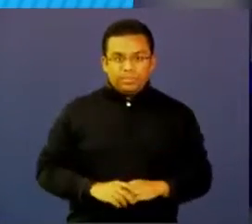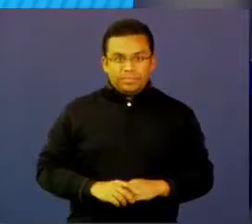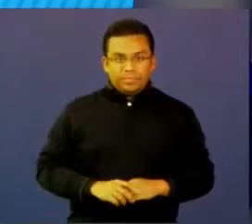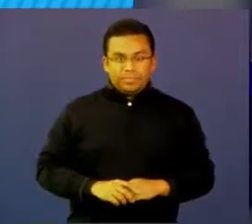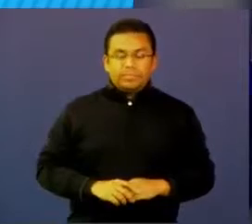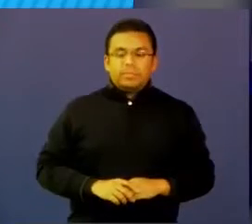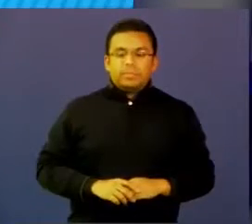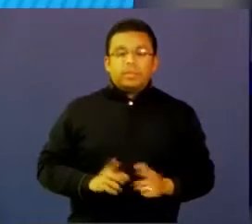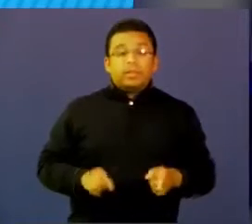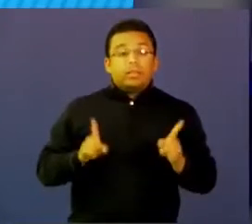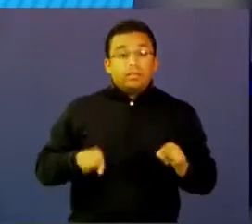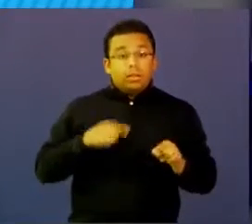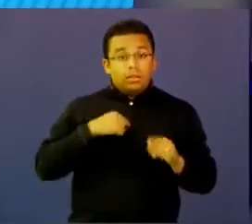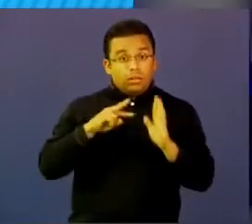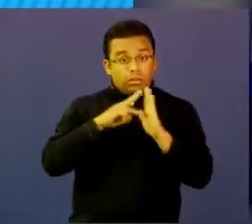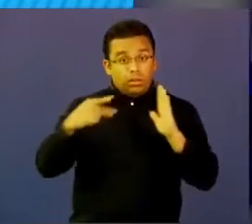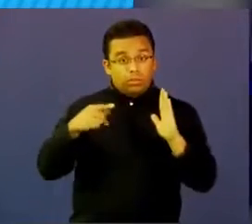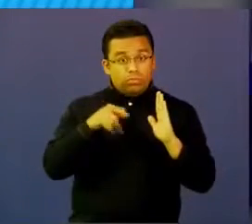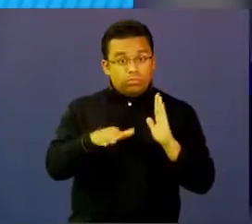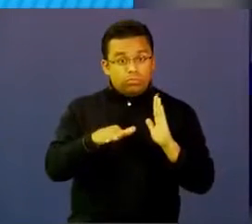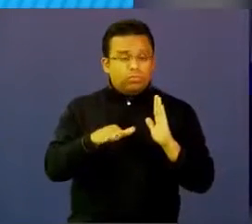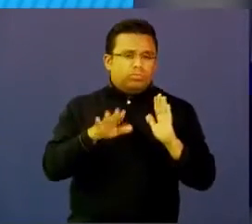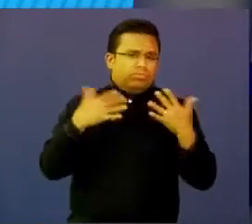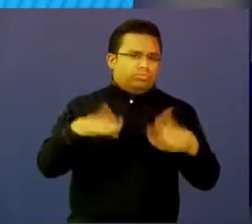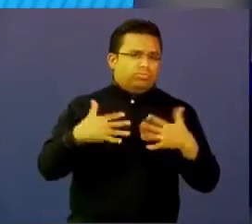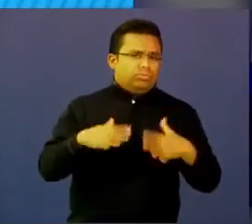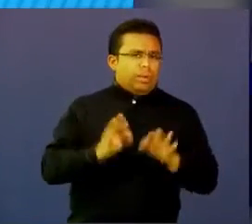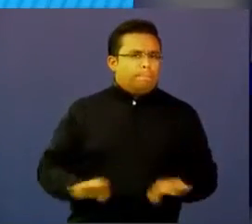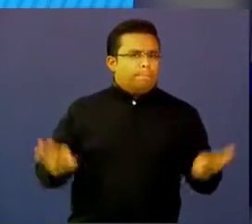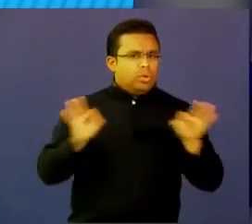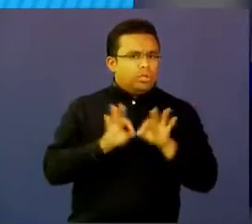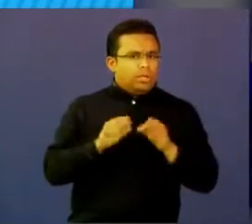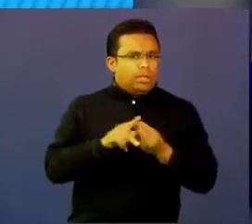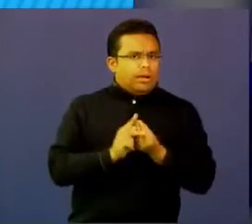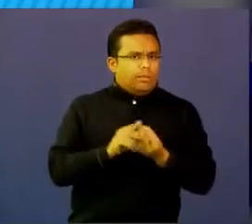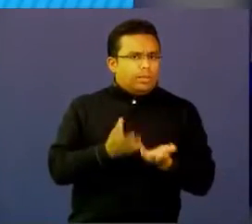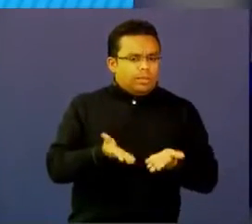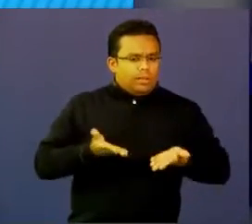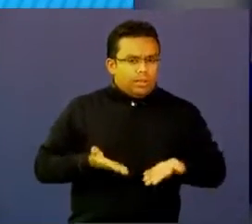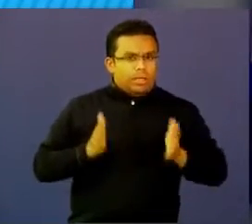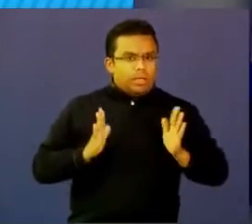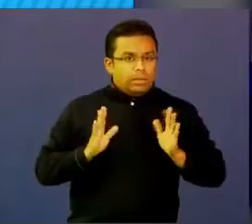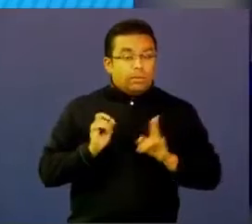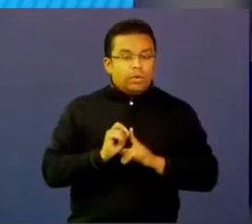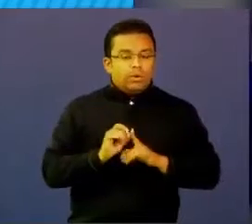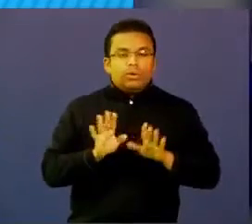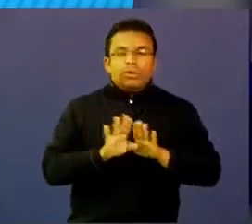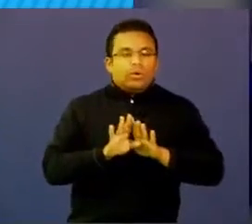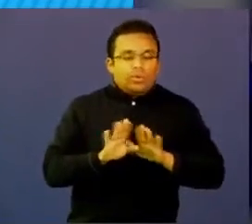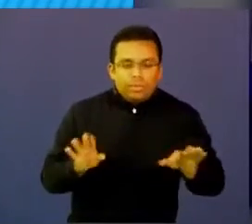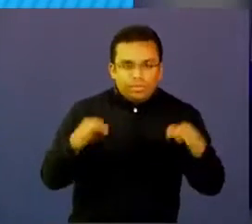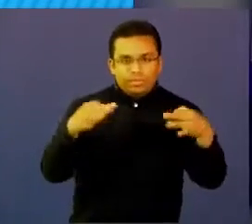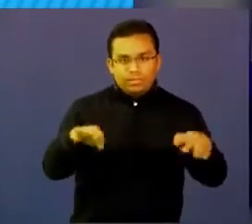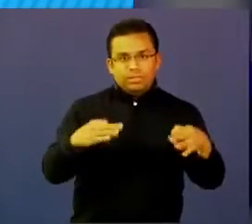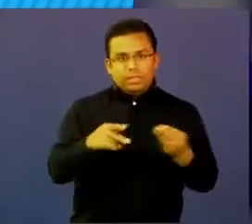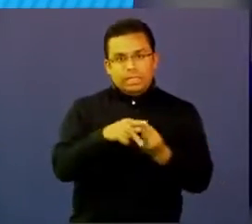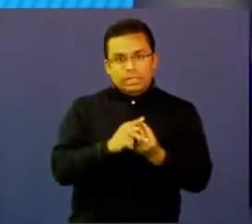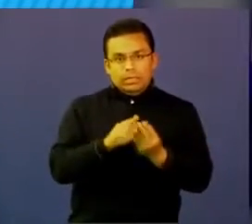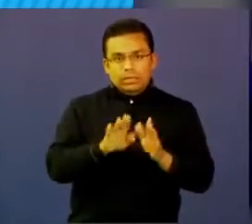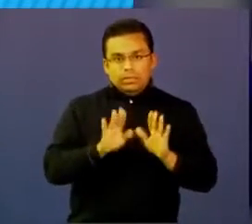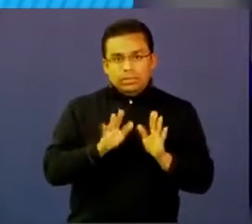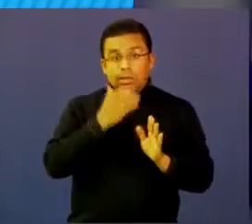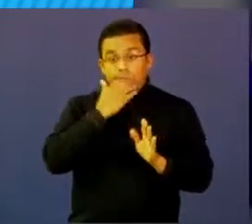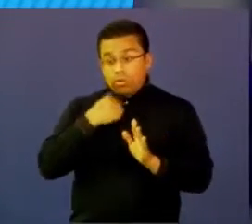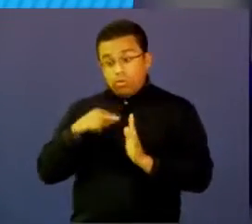unas herramientas muy valiosas para eso, pero simplemente son herramientas. Yo lo que quiero insistir es que no se necesita tecnología para